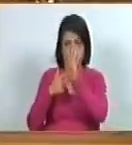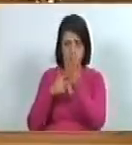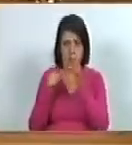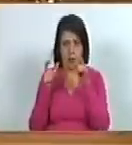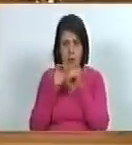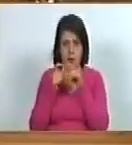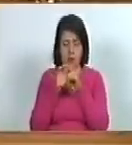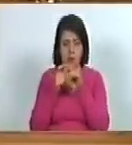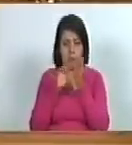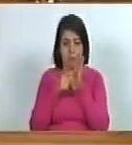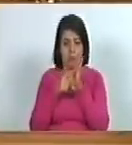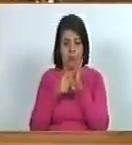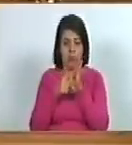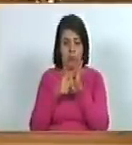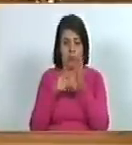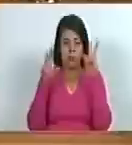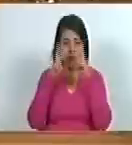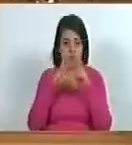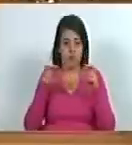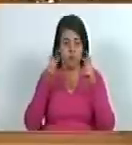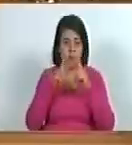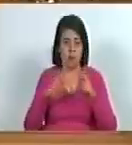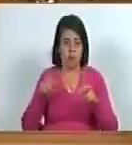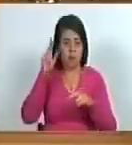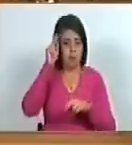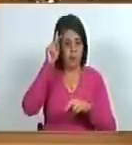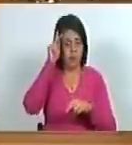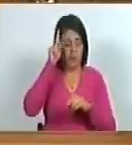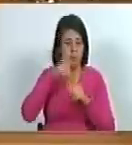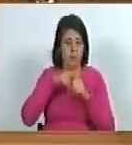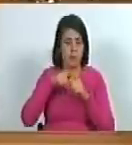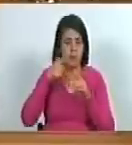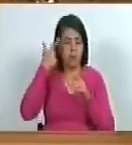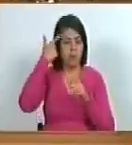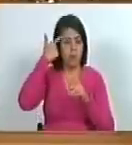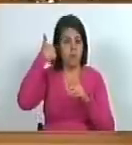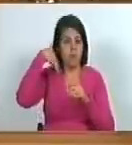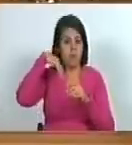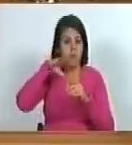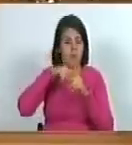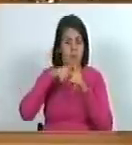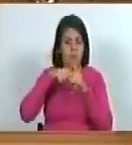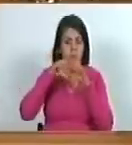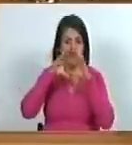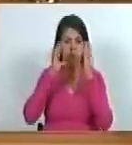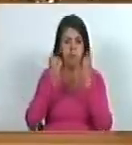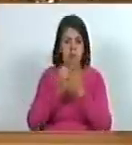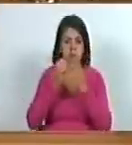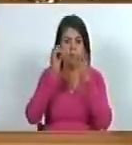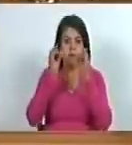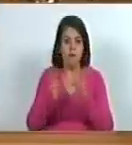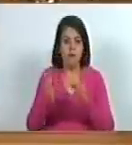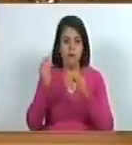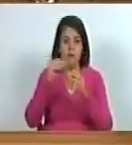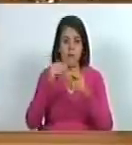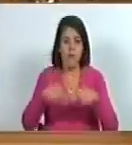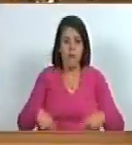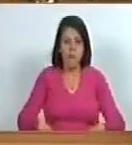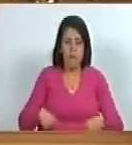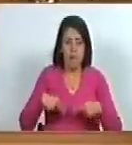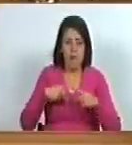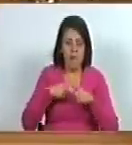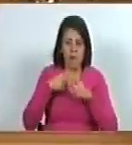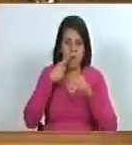grupo de investigadores docentes que creemos en un mundo más justo más humano